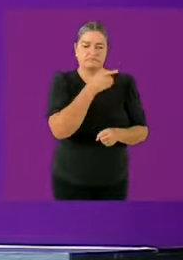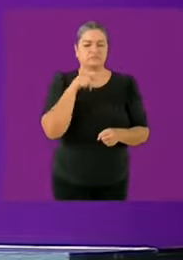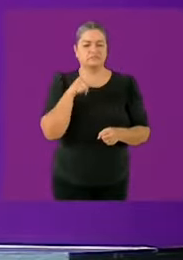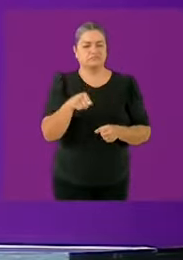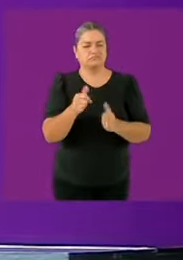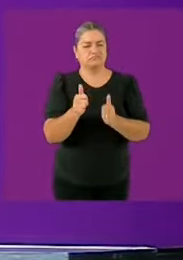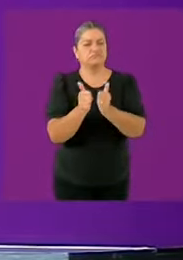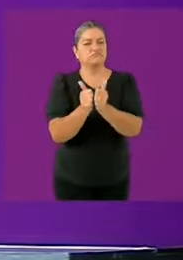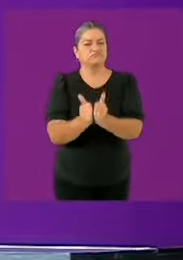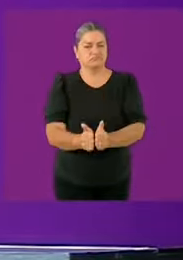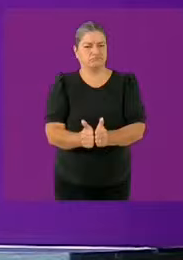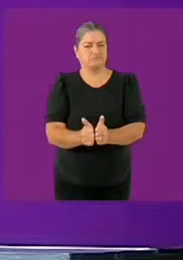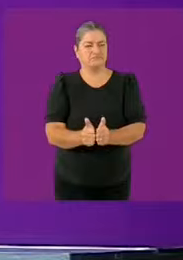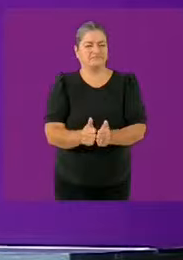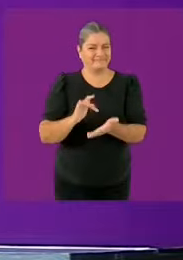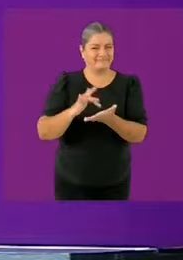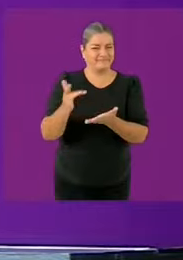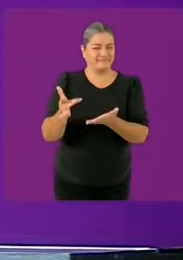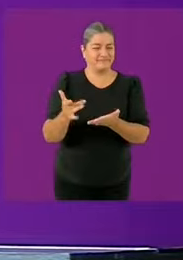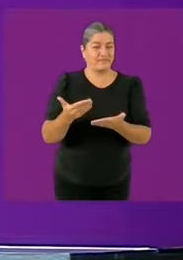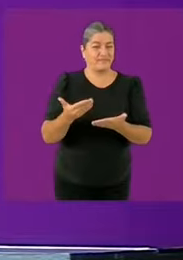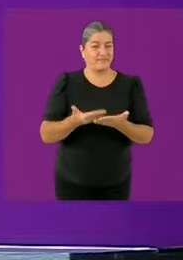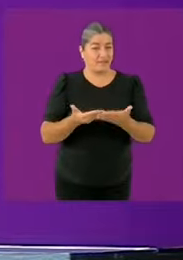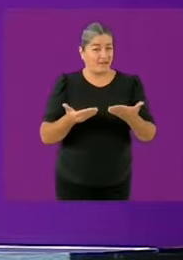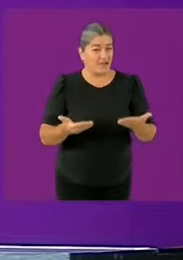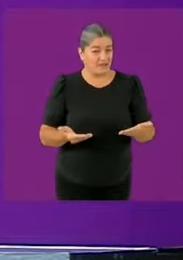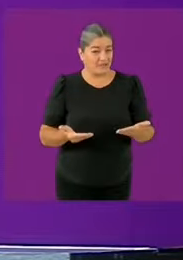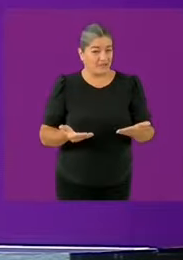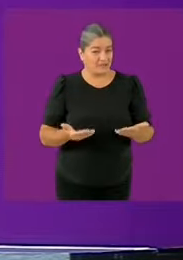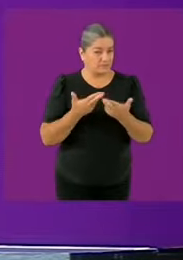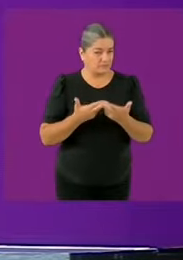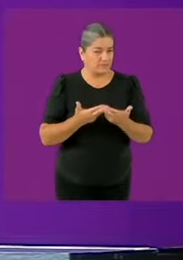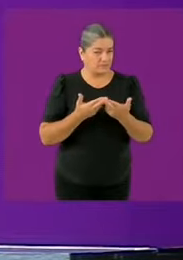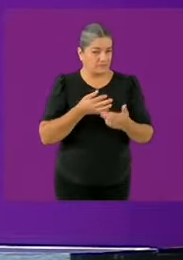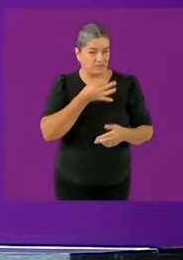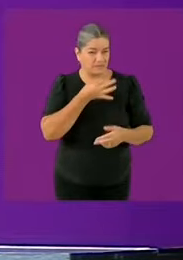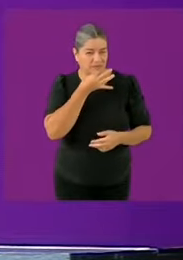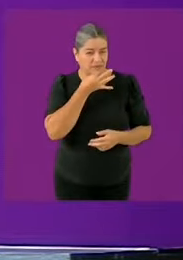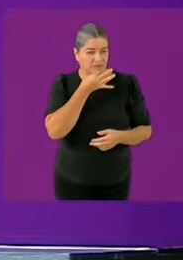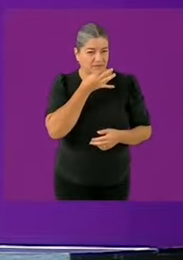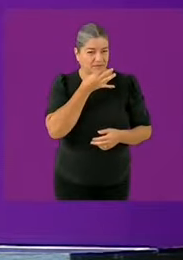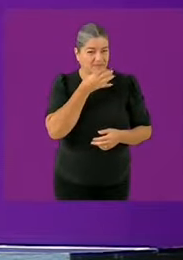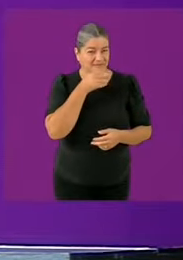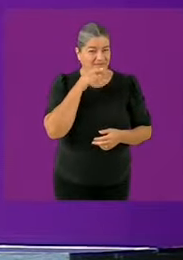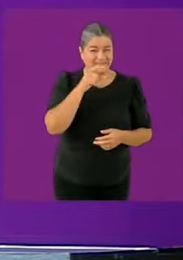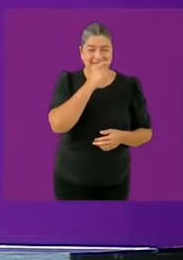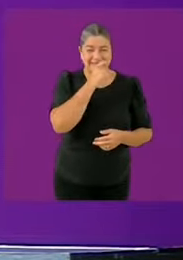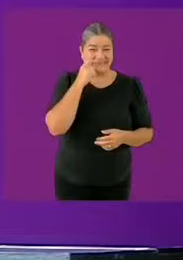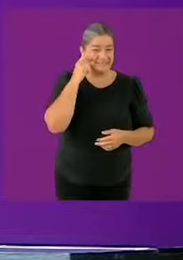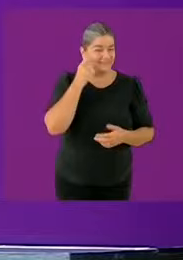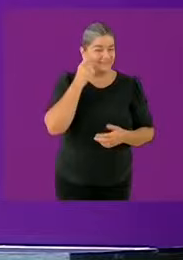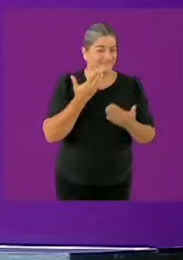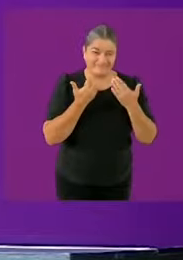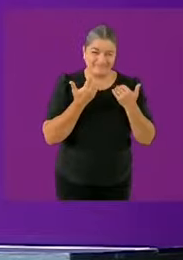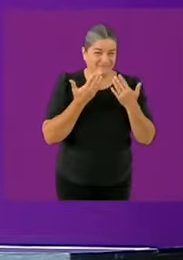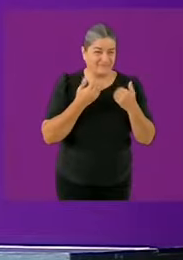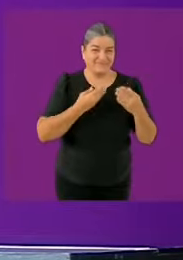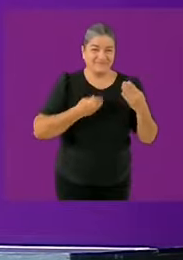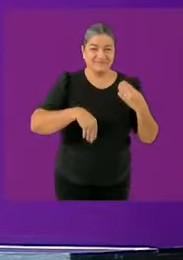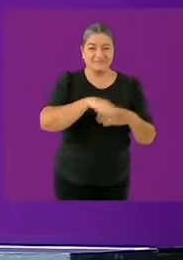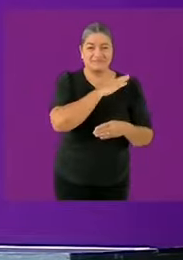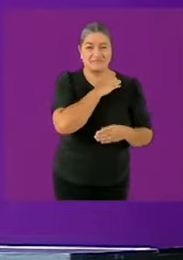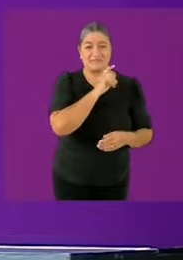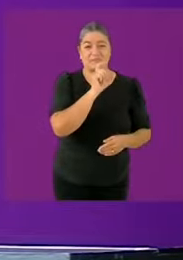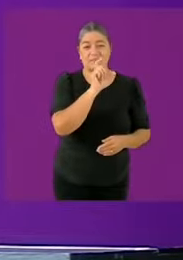los minutos que quedan Jorge Jorge Maynes ya no tiene la bolsa de tiempo Claudia Sheinbaum 29 segundos Xochitl Galvez